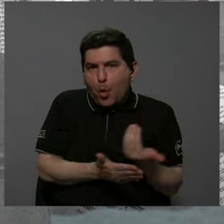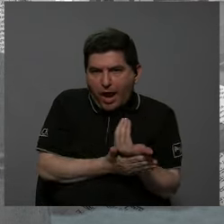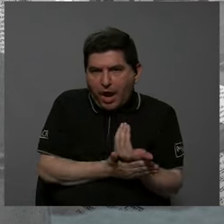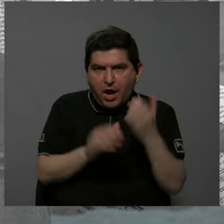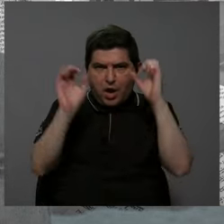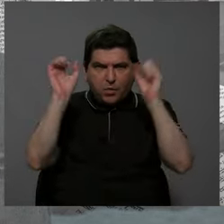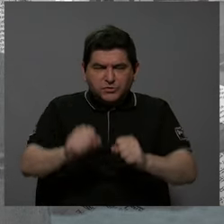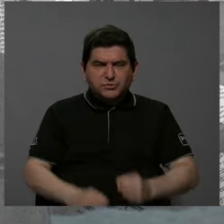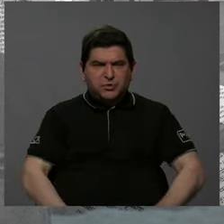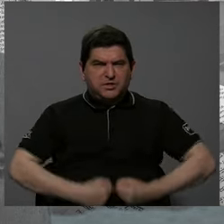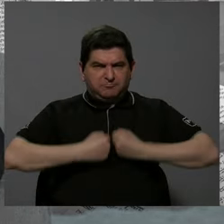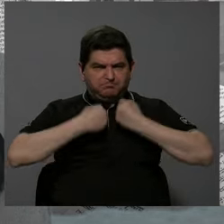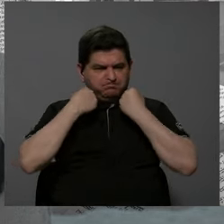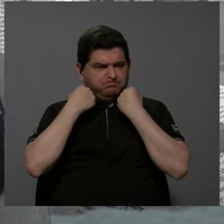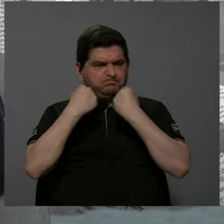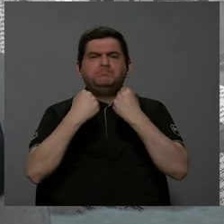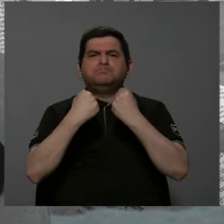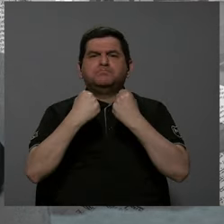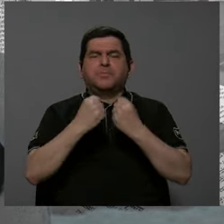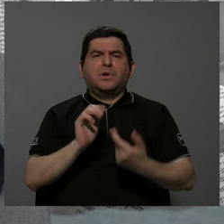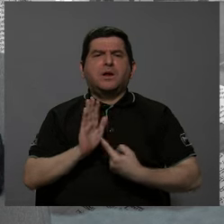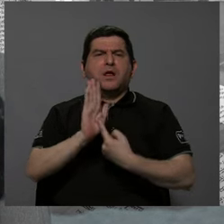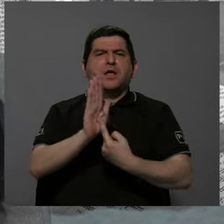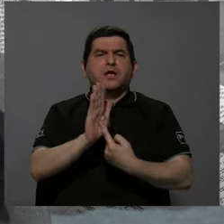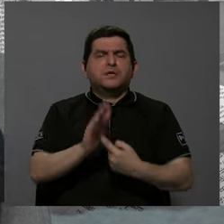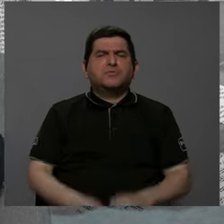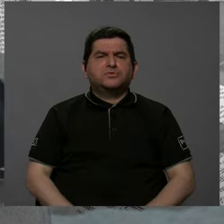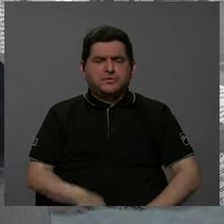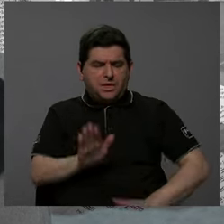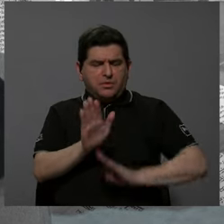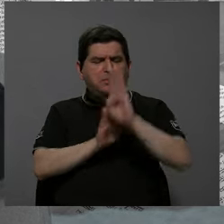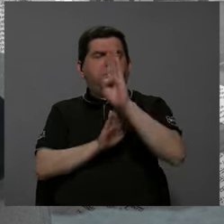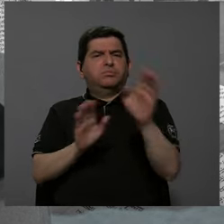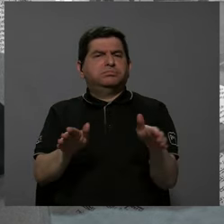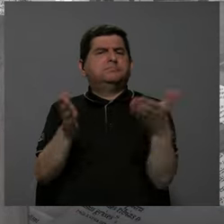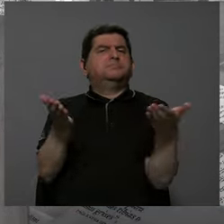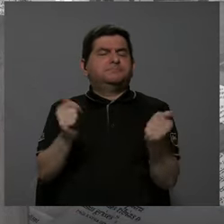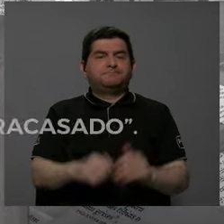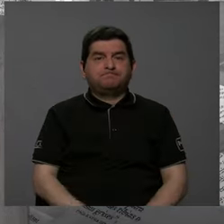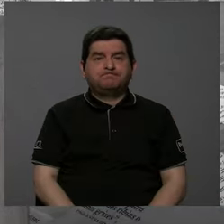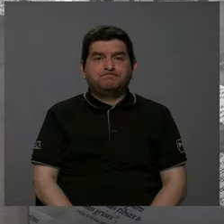puedan agarrar fuerza y mostrar un mayor desarrollo?